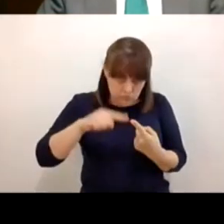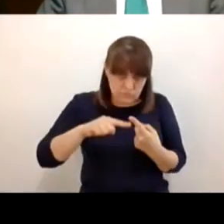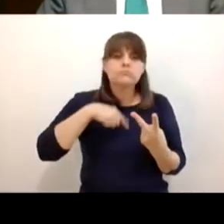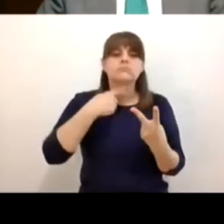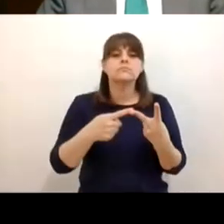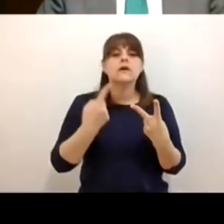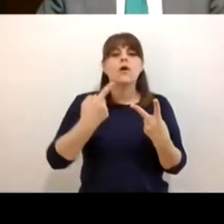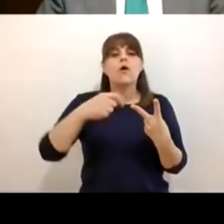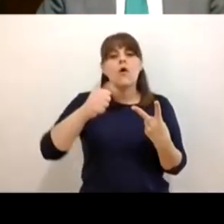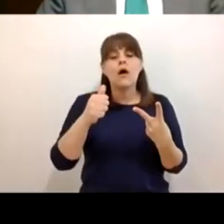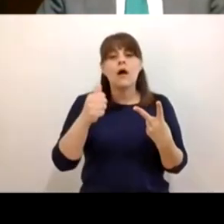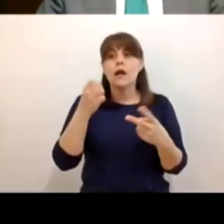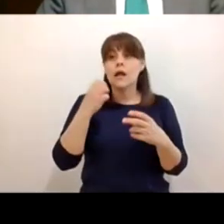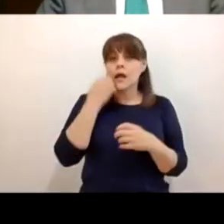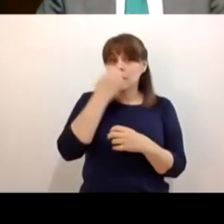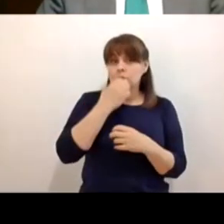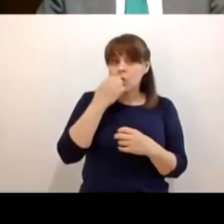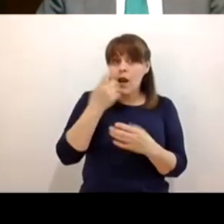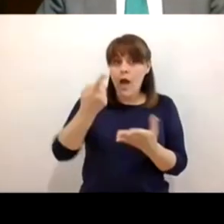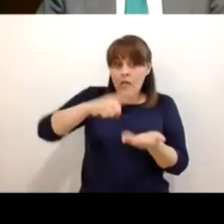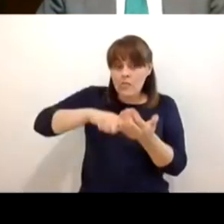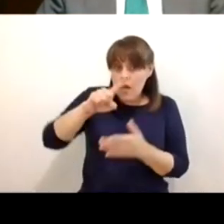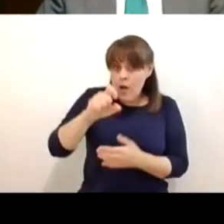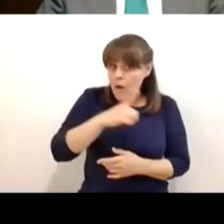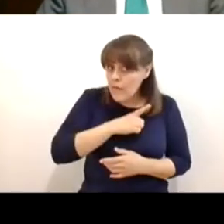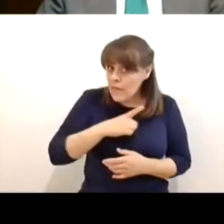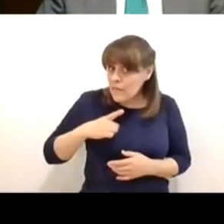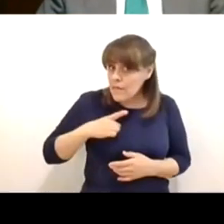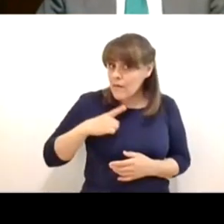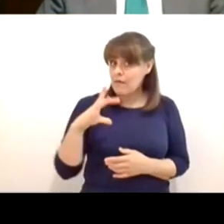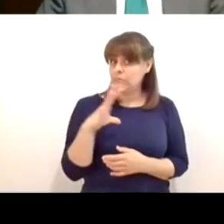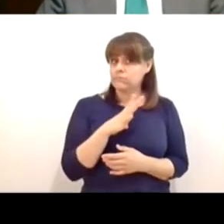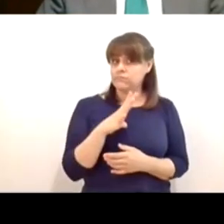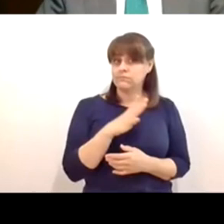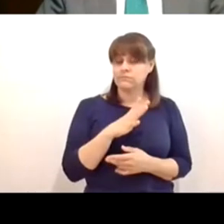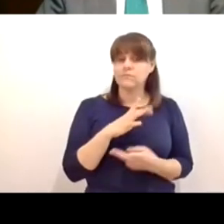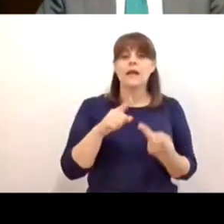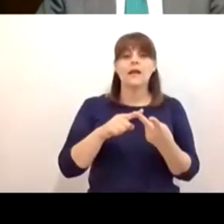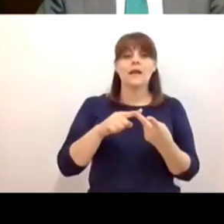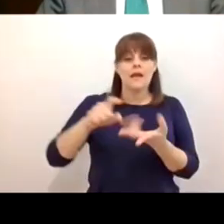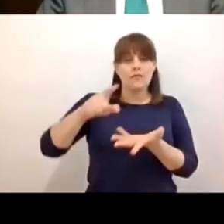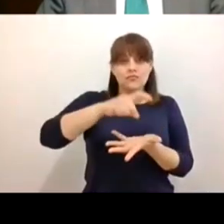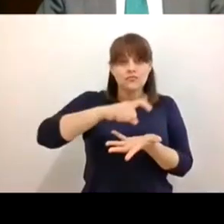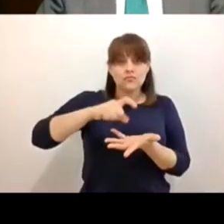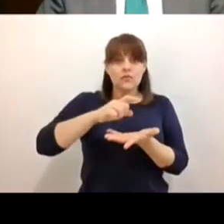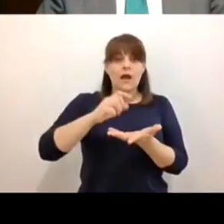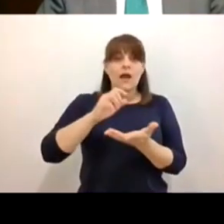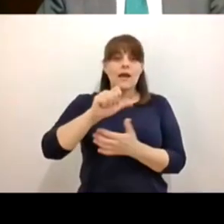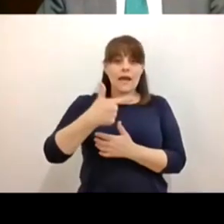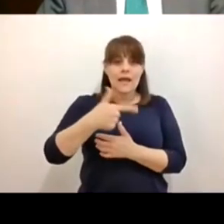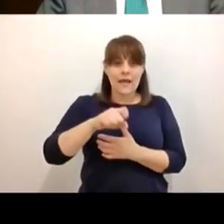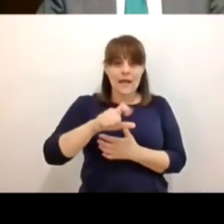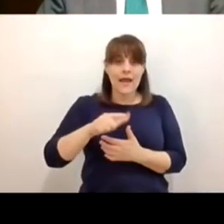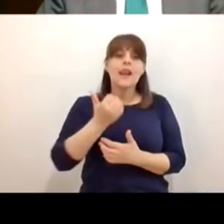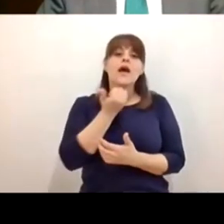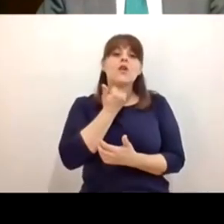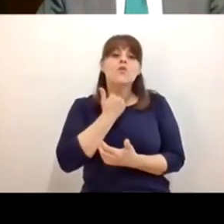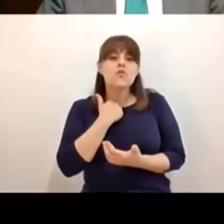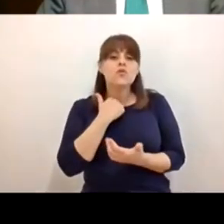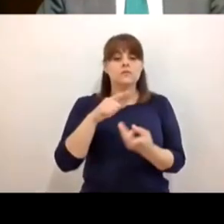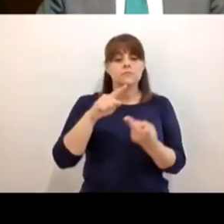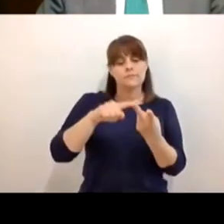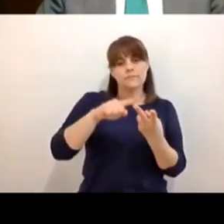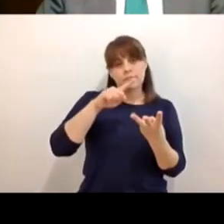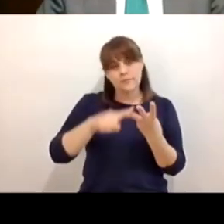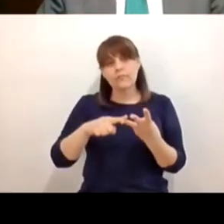tengan instalaciones de agua también se requiere de geles antibacterial o se requiere de capacitar a